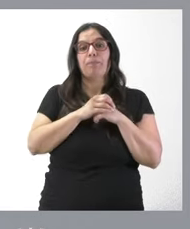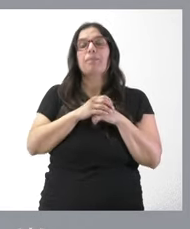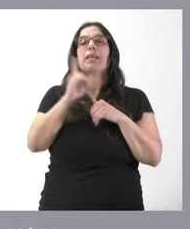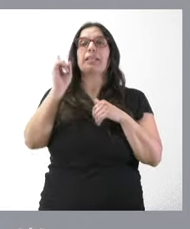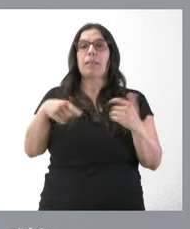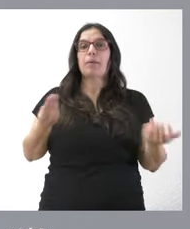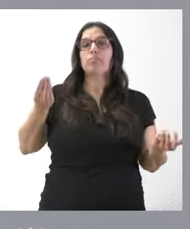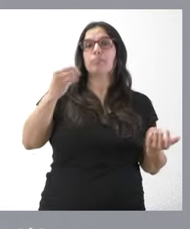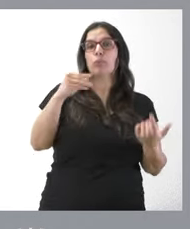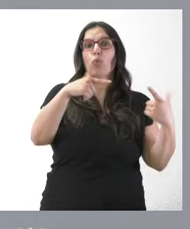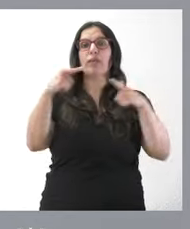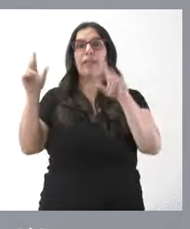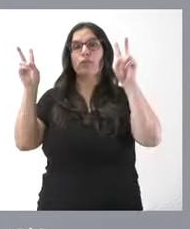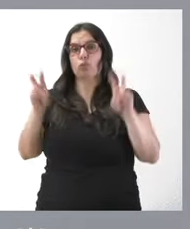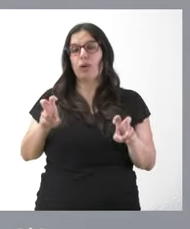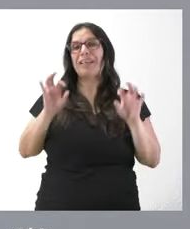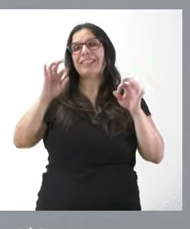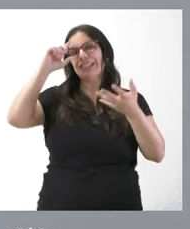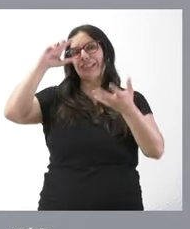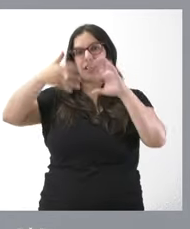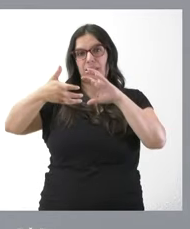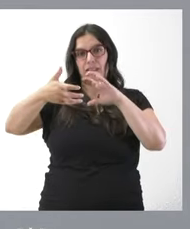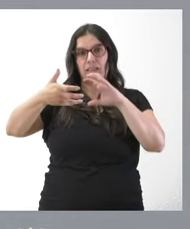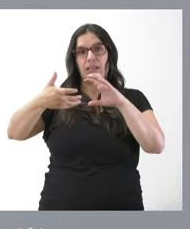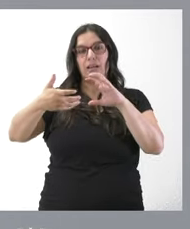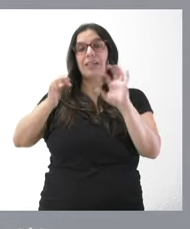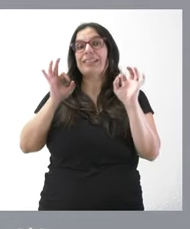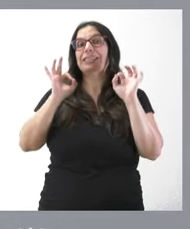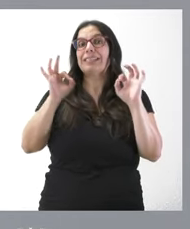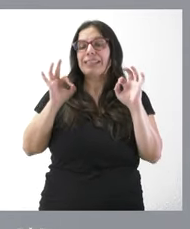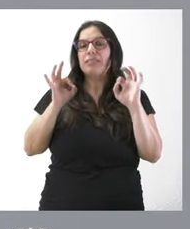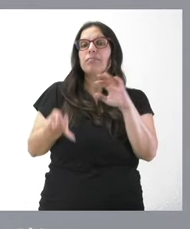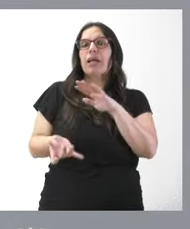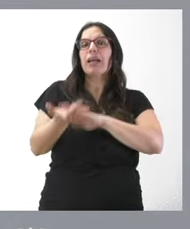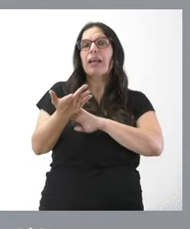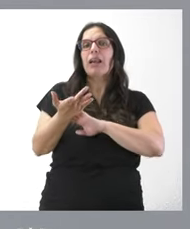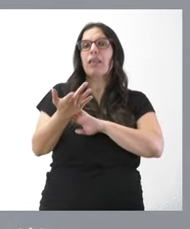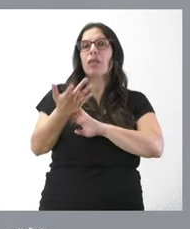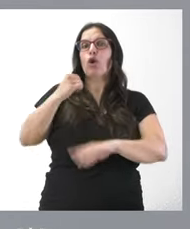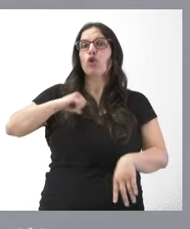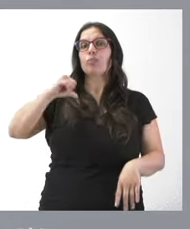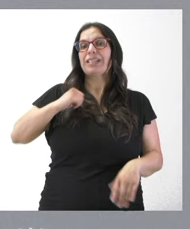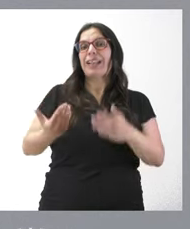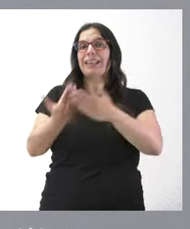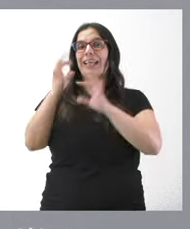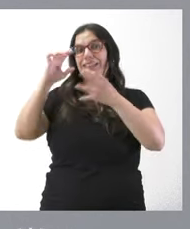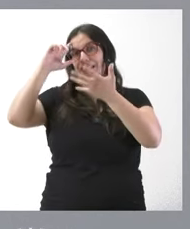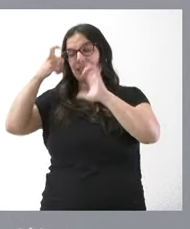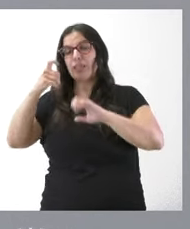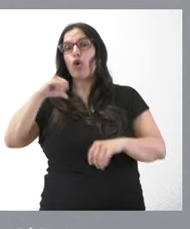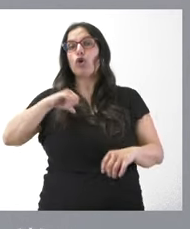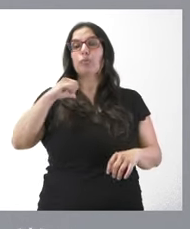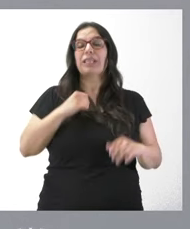incorporación de nuevas unidades de psiquiatría, en concreto, mediante la creación del hospital de día psiquiátrico, el hospital de día